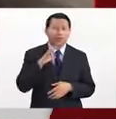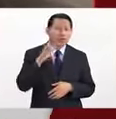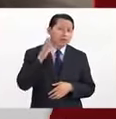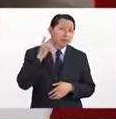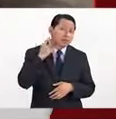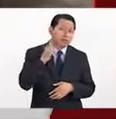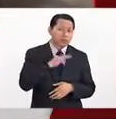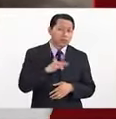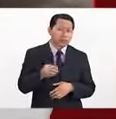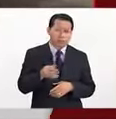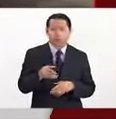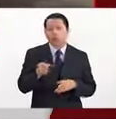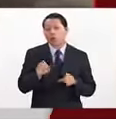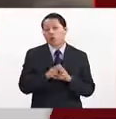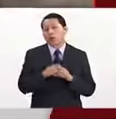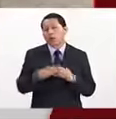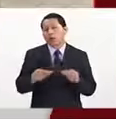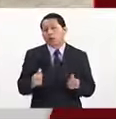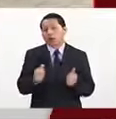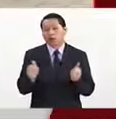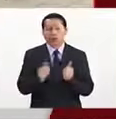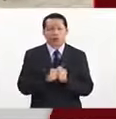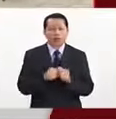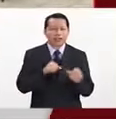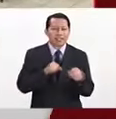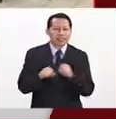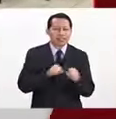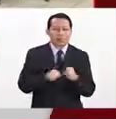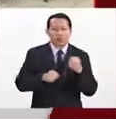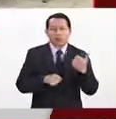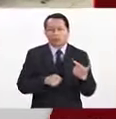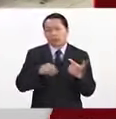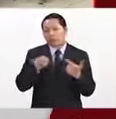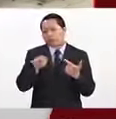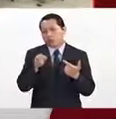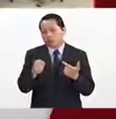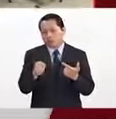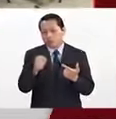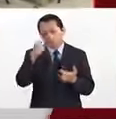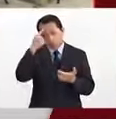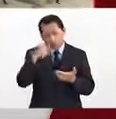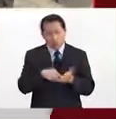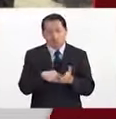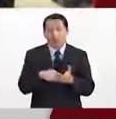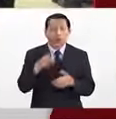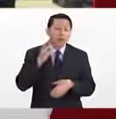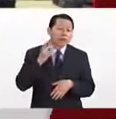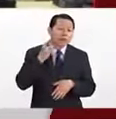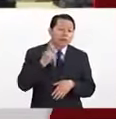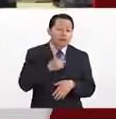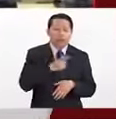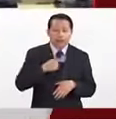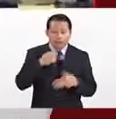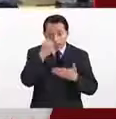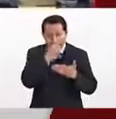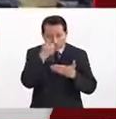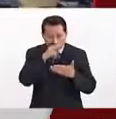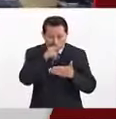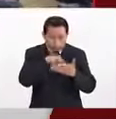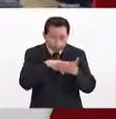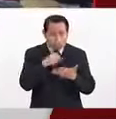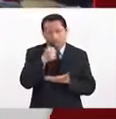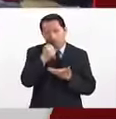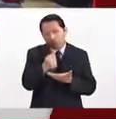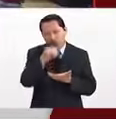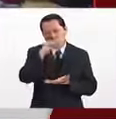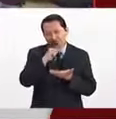presupuesto de egreso de la Federación, pero con los eventos del sismo del 7 y del 19, bueno, pues yo creo que el Congreso tendrá que revisar la reasignación del